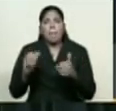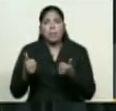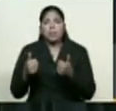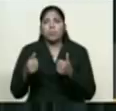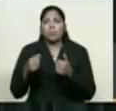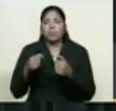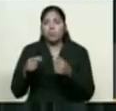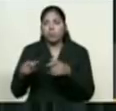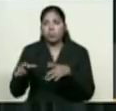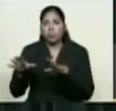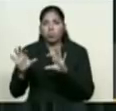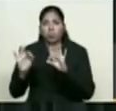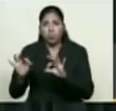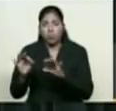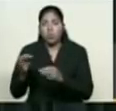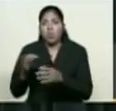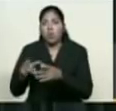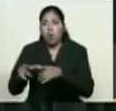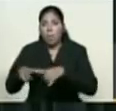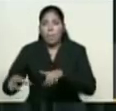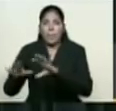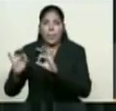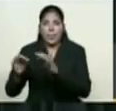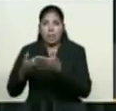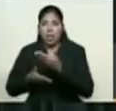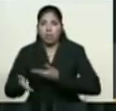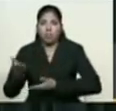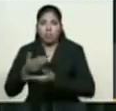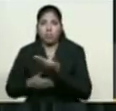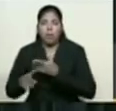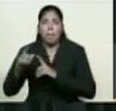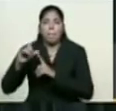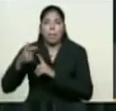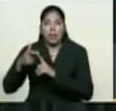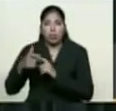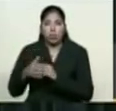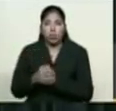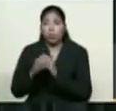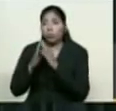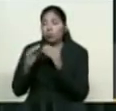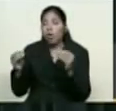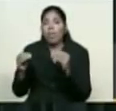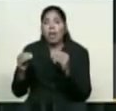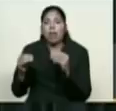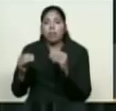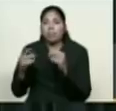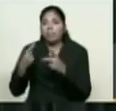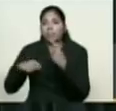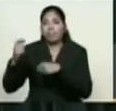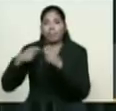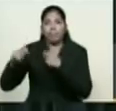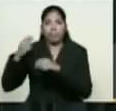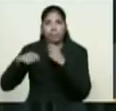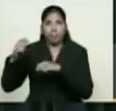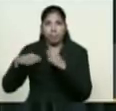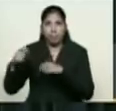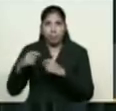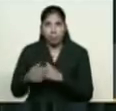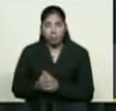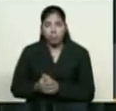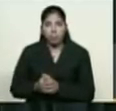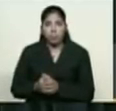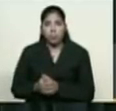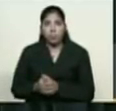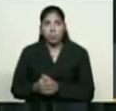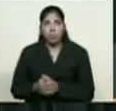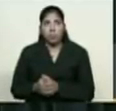es decir, zonas para el intercambio de valor para todas las actividades comerciales. Creamos incentivos